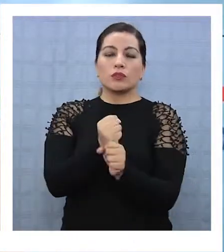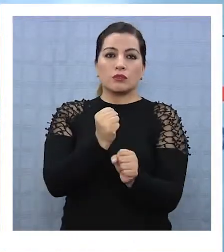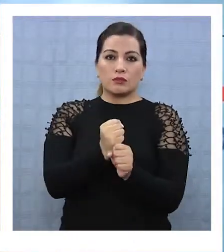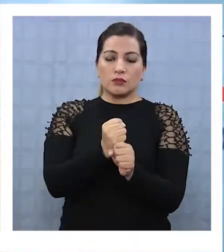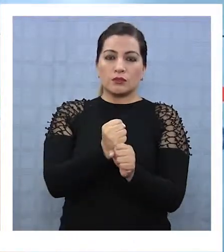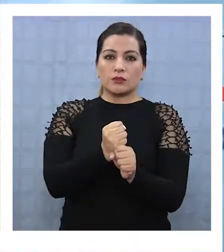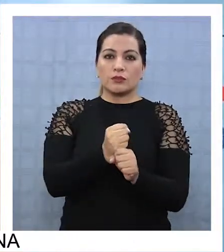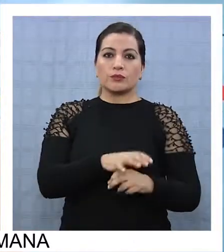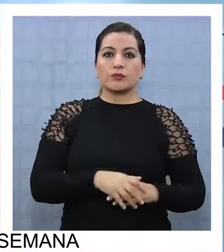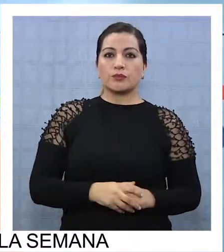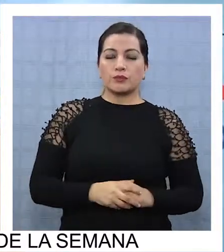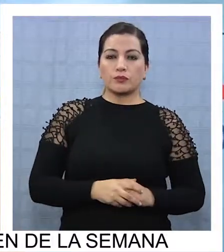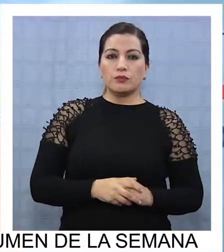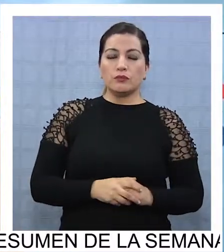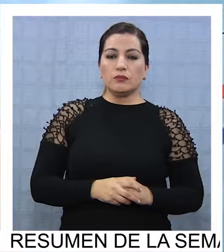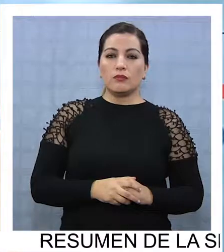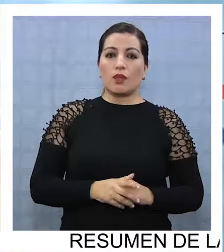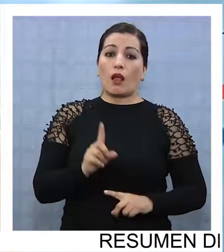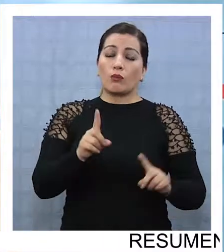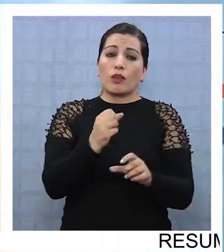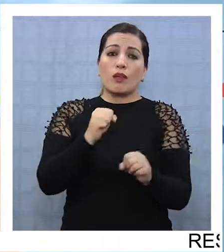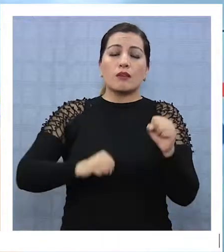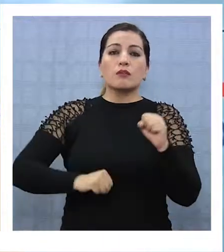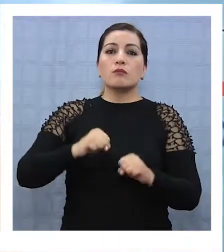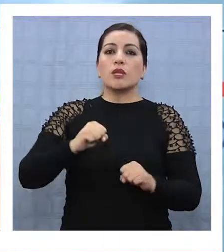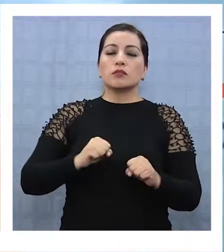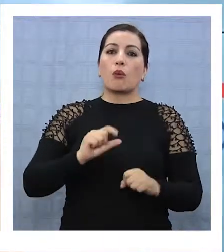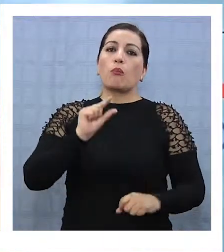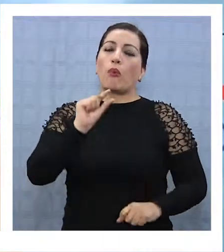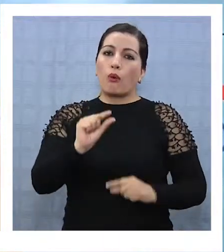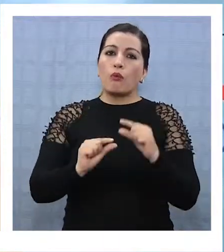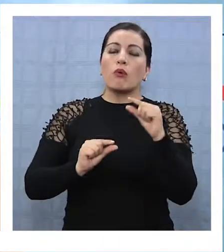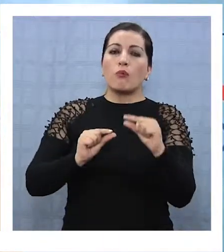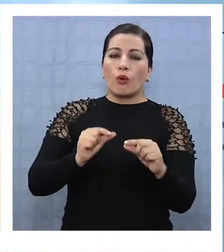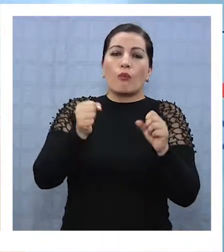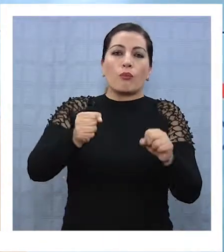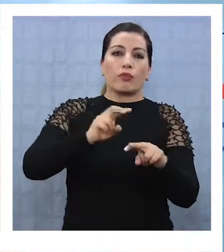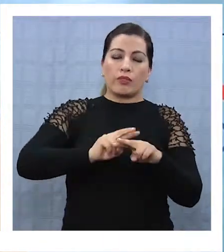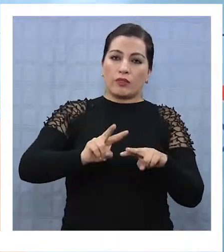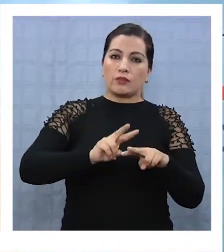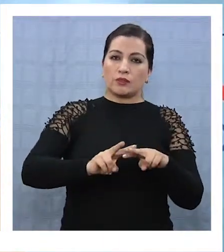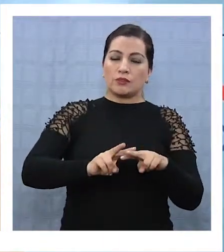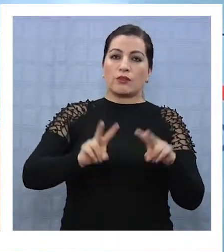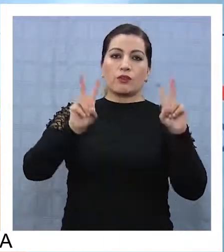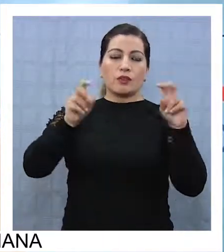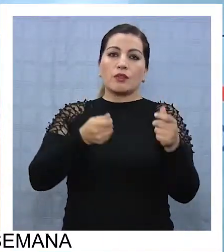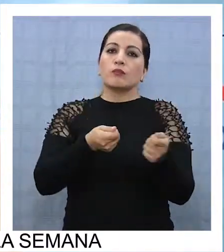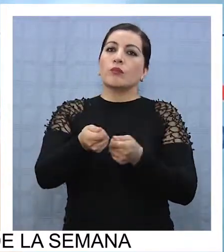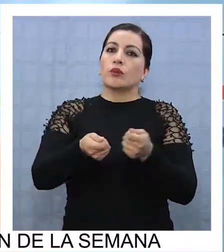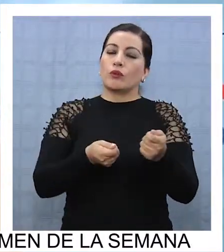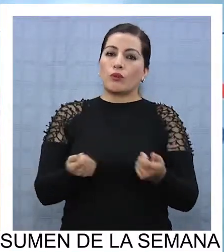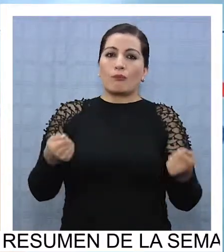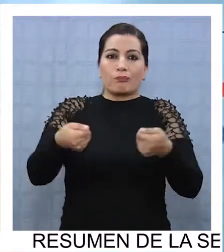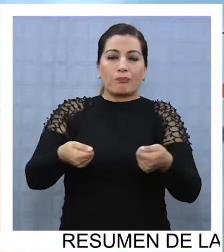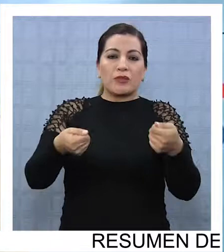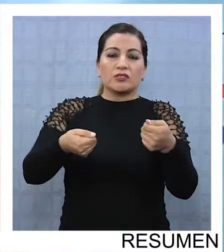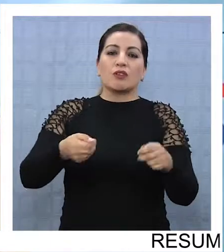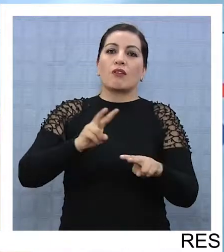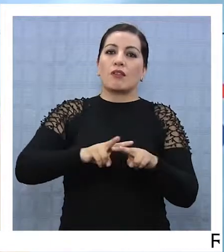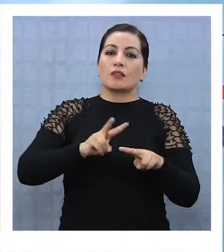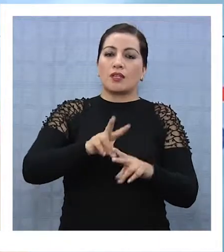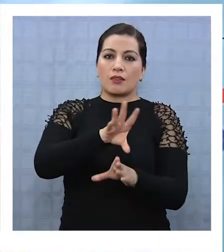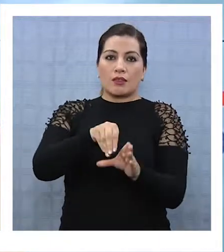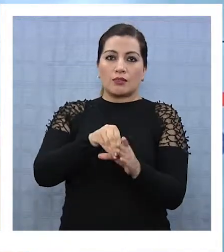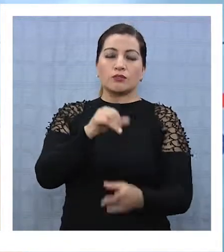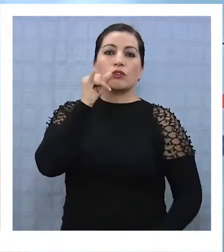Yo creo que la empresa tampoco puede hacerlo de la noche a la mañana, va a depender mucho de las condiciones económicas e inversión que sean en la región, que sabemos